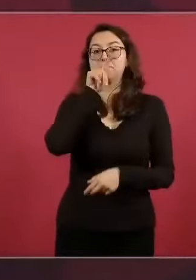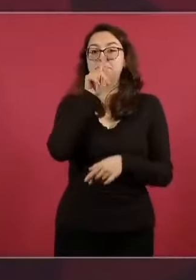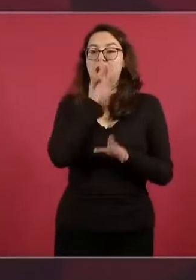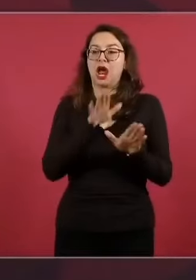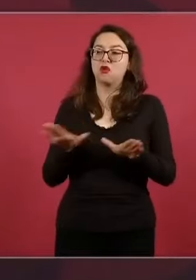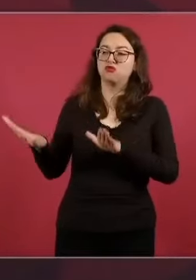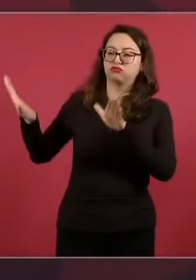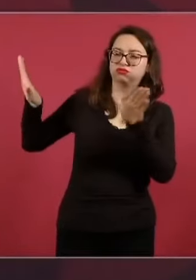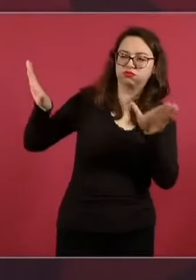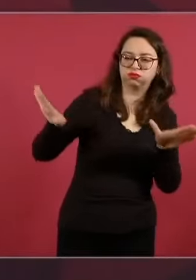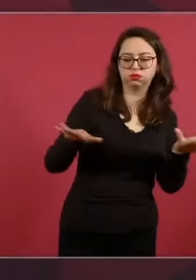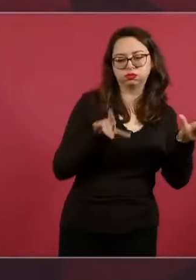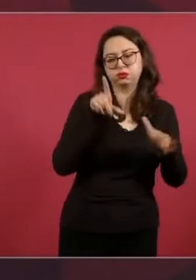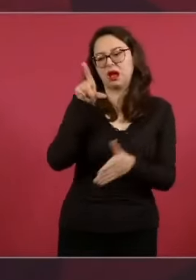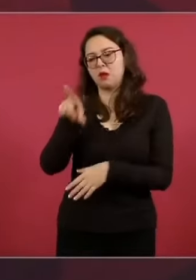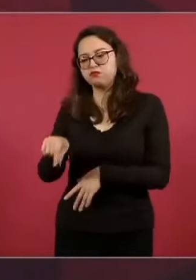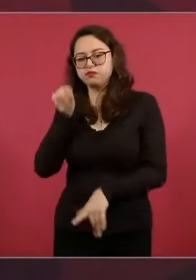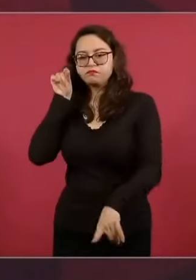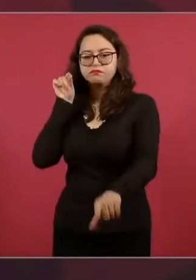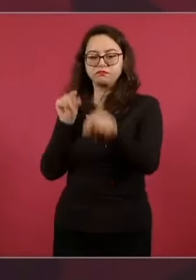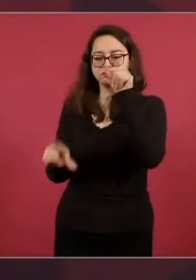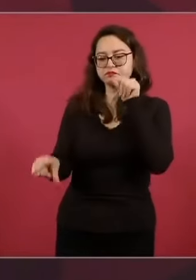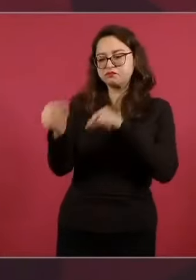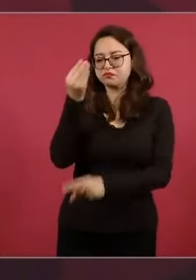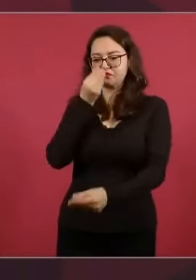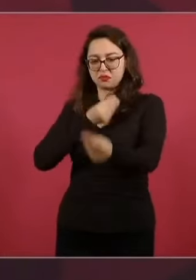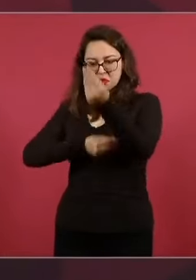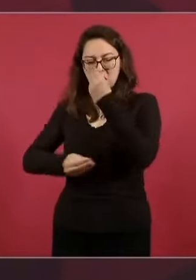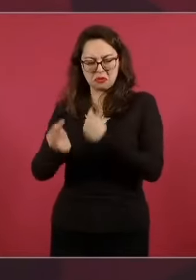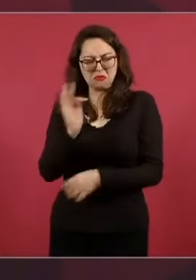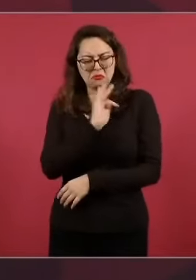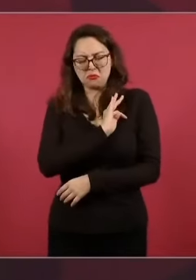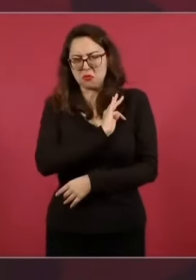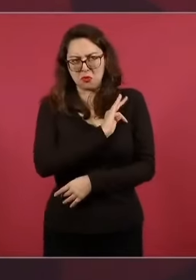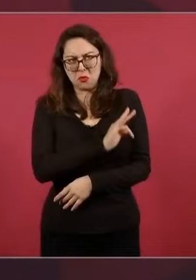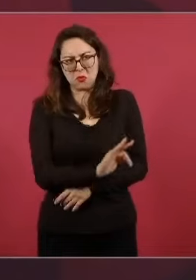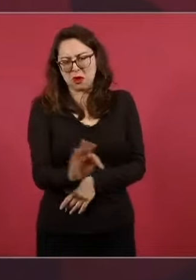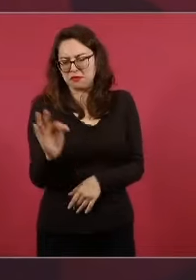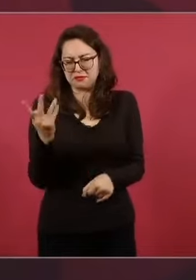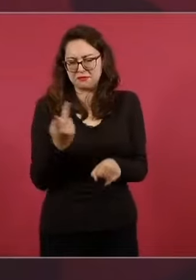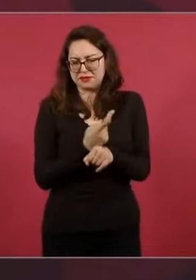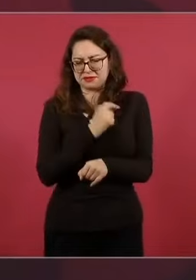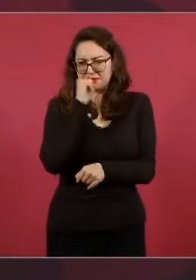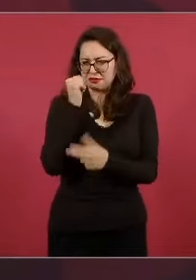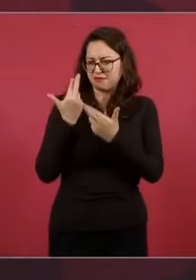ellos están